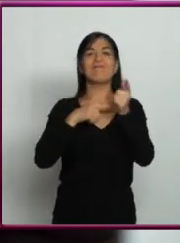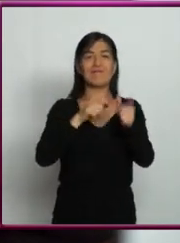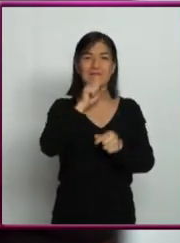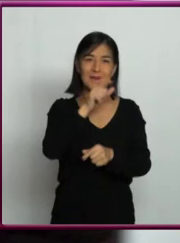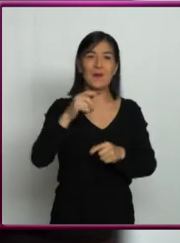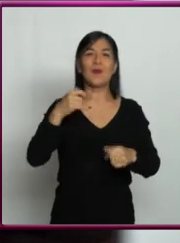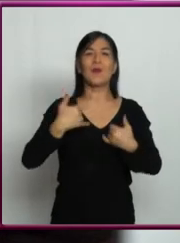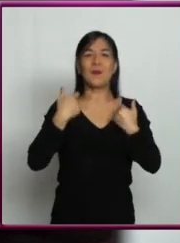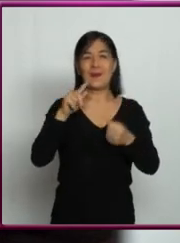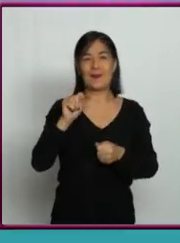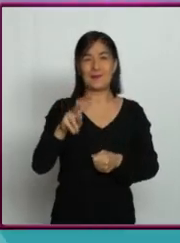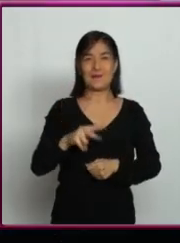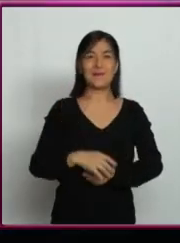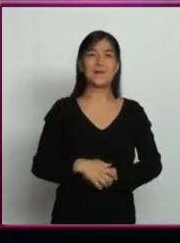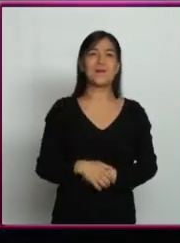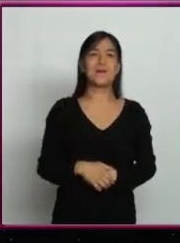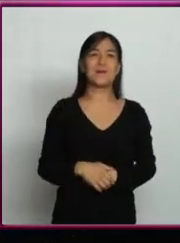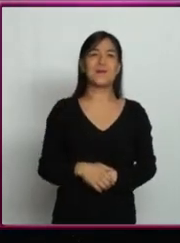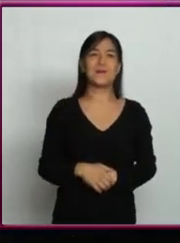Jóvenes en TV.